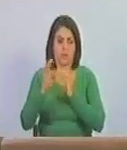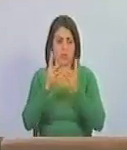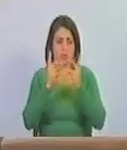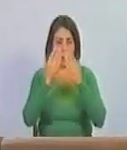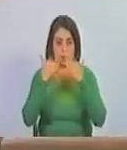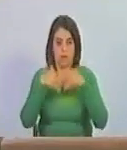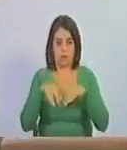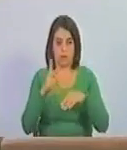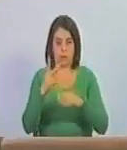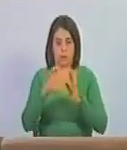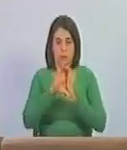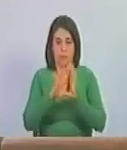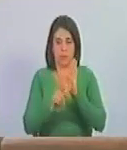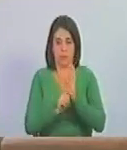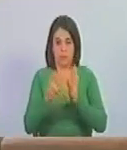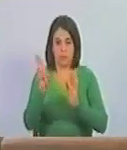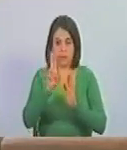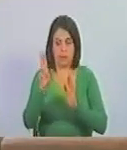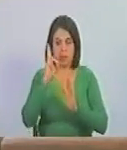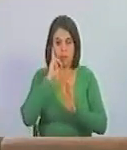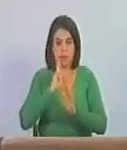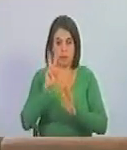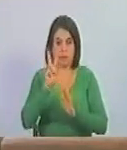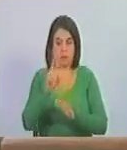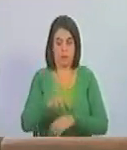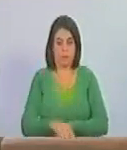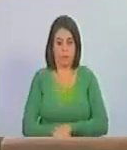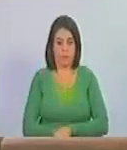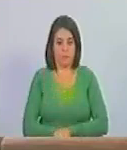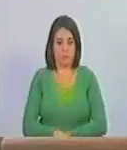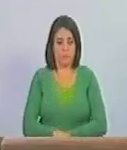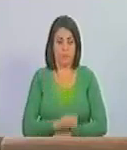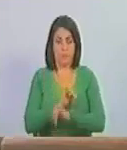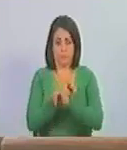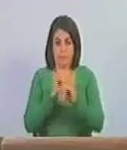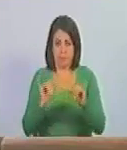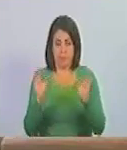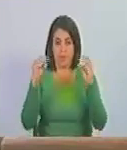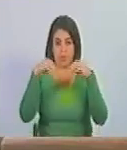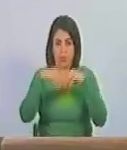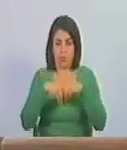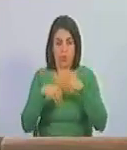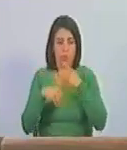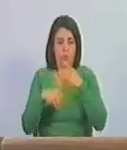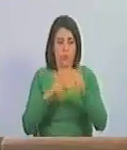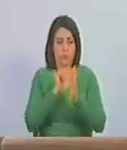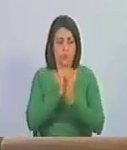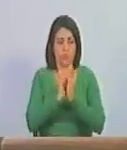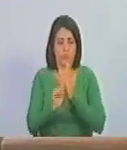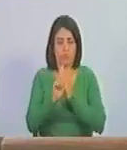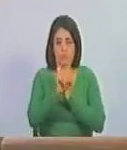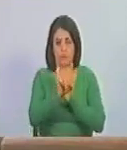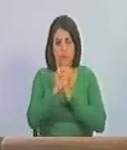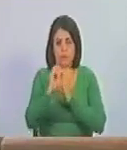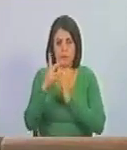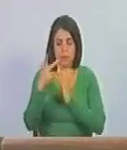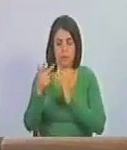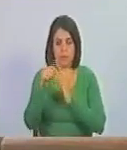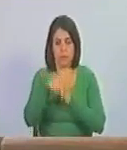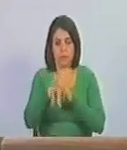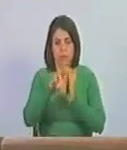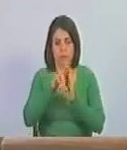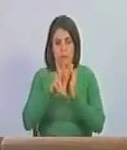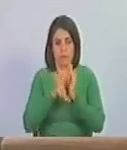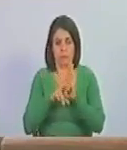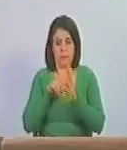2, de la Constitución de la República Bolivariana de Venezuela, en concordancia con el artículo 103 del